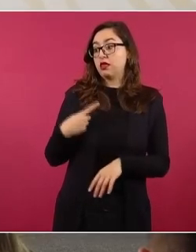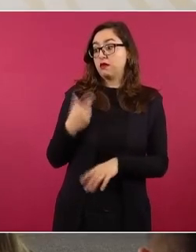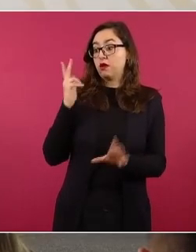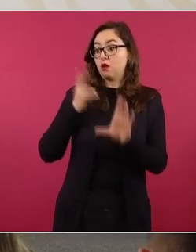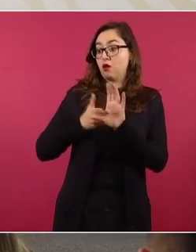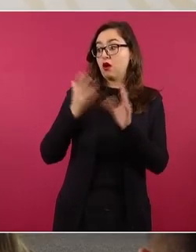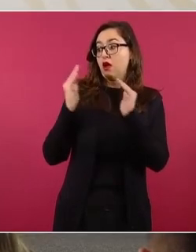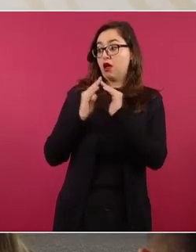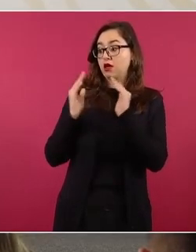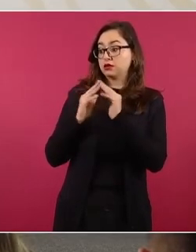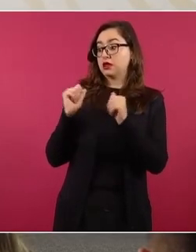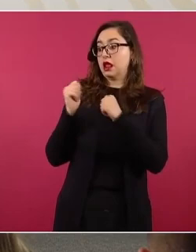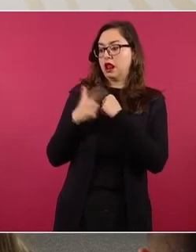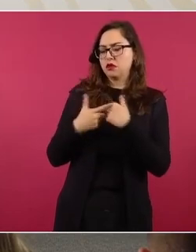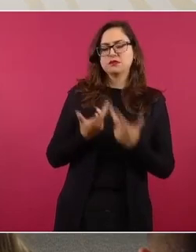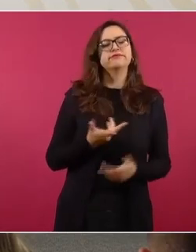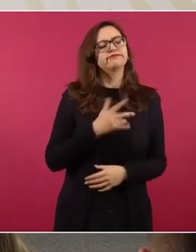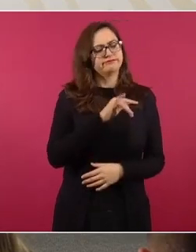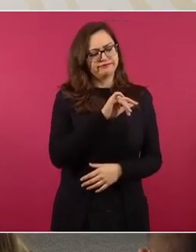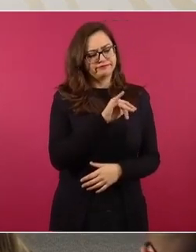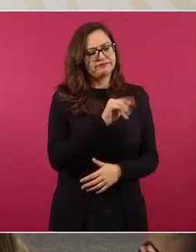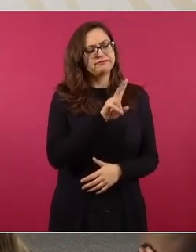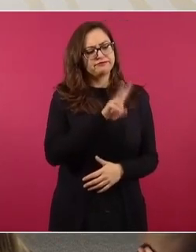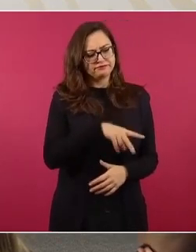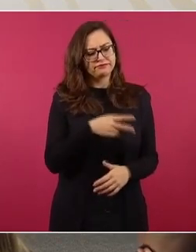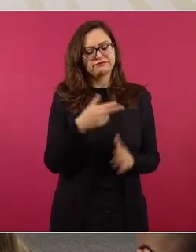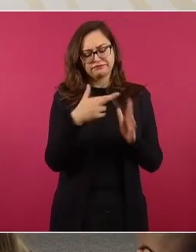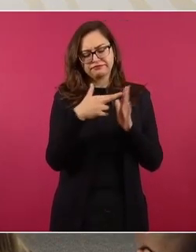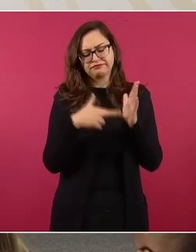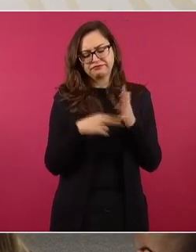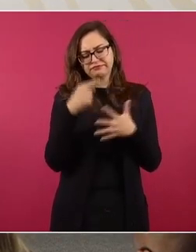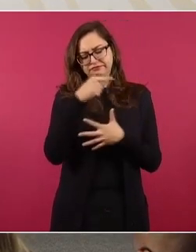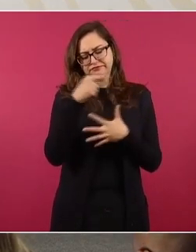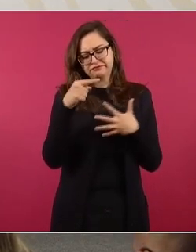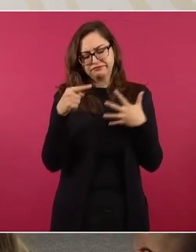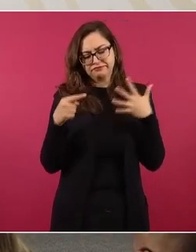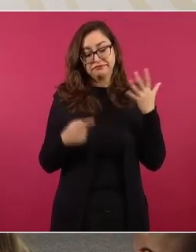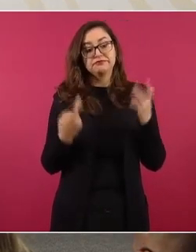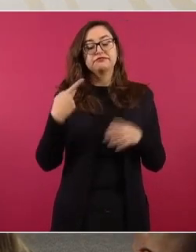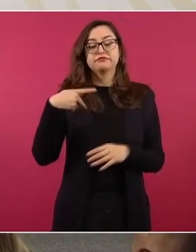está la salida, ¿ya hay algo?